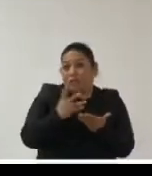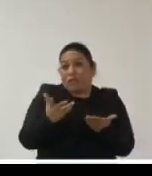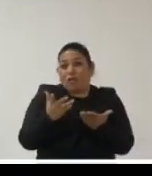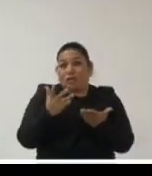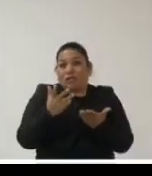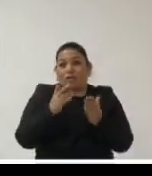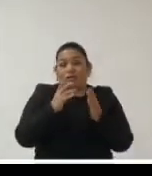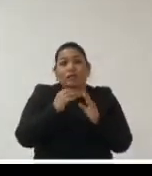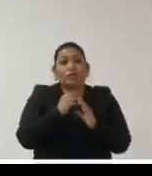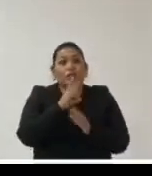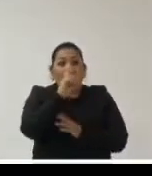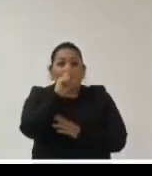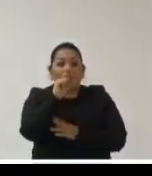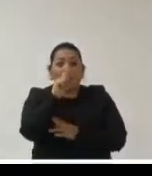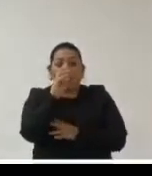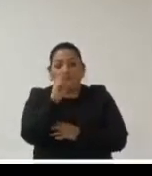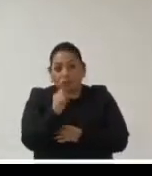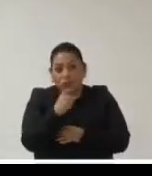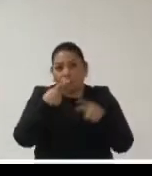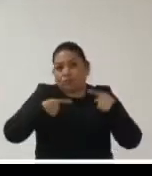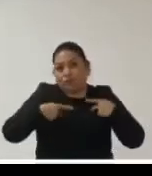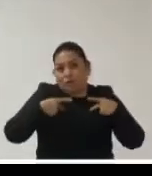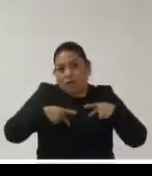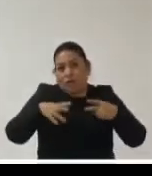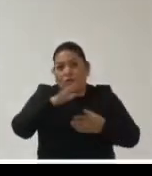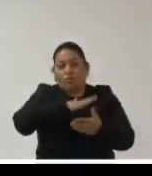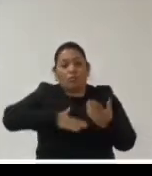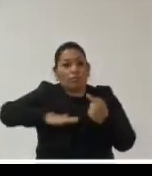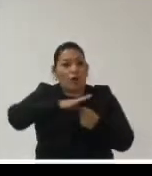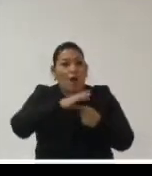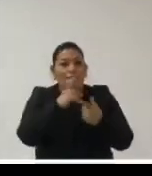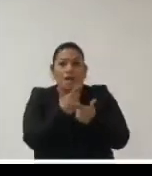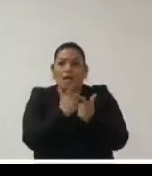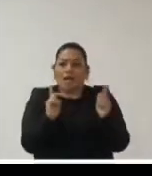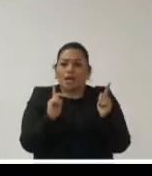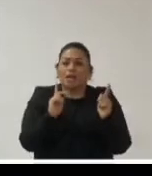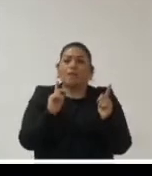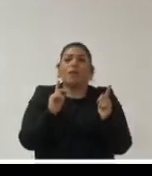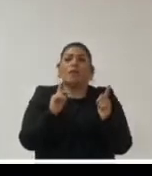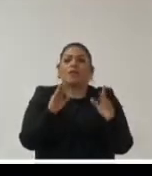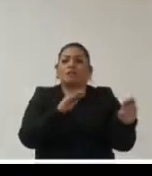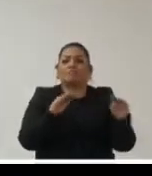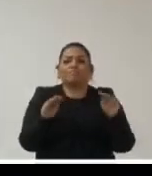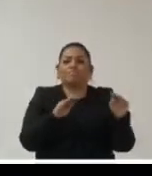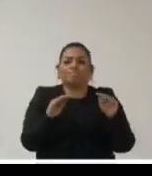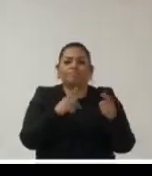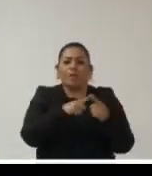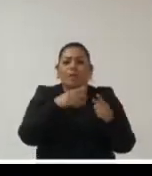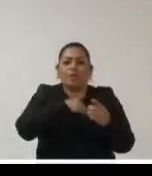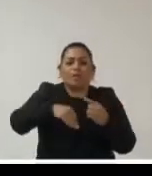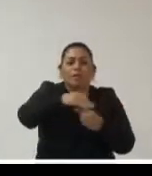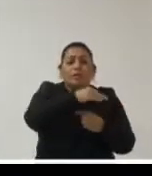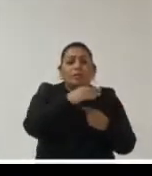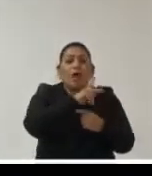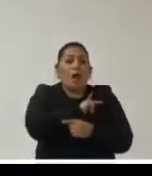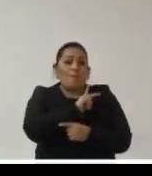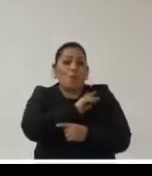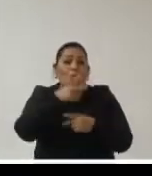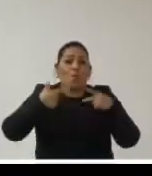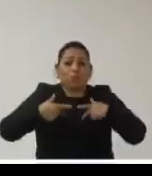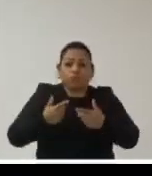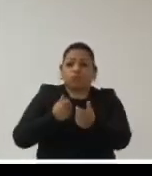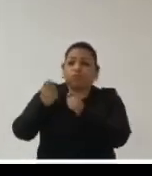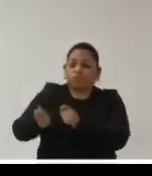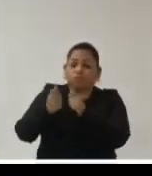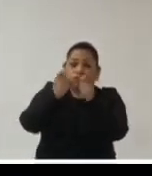los datos personales y precaver por cierto las restricciones de libertades personales al movimiento de las propias personas de hecho